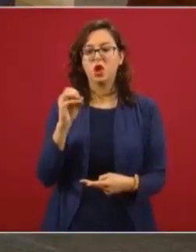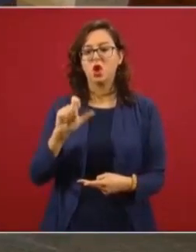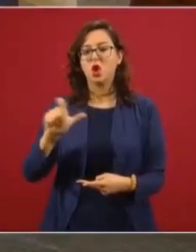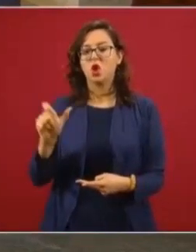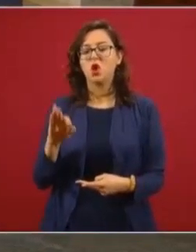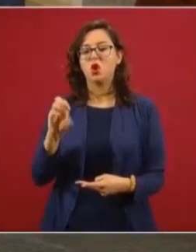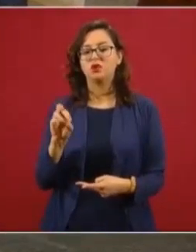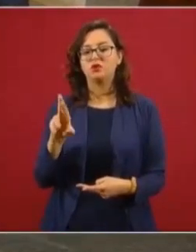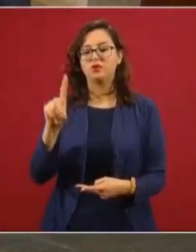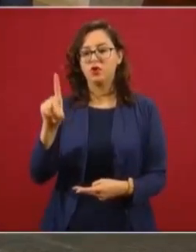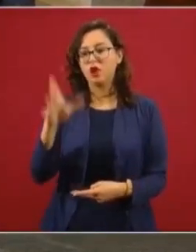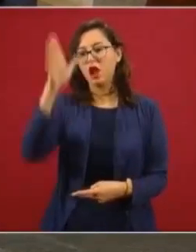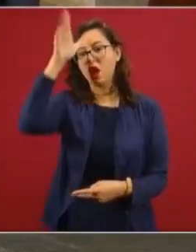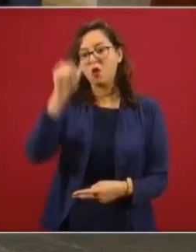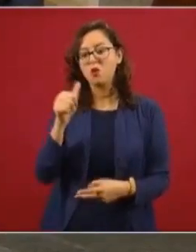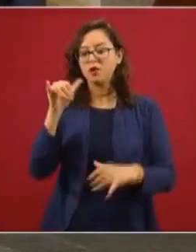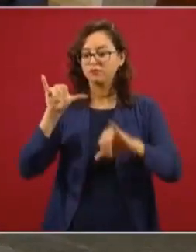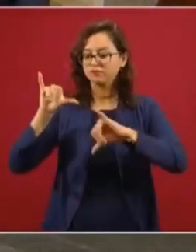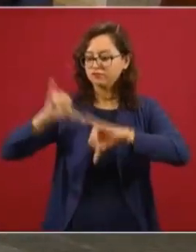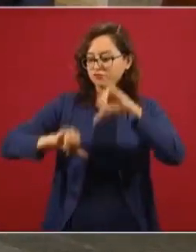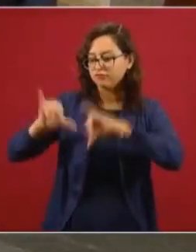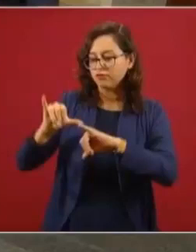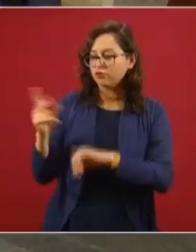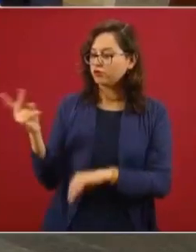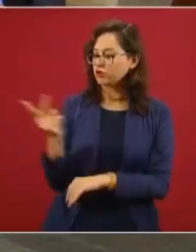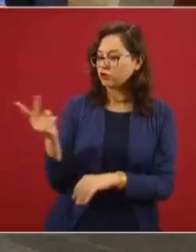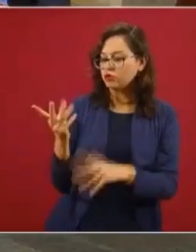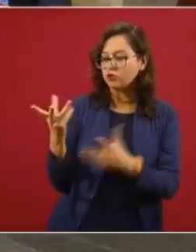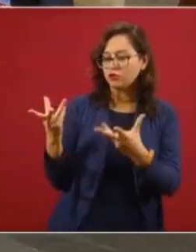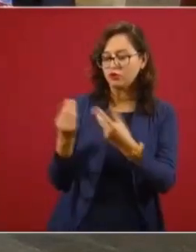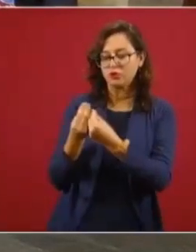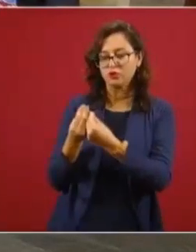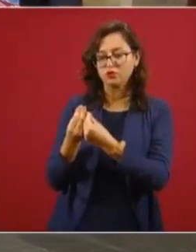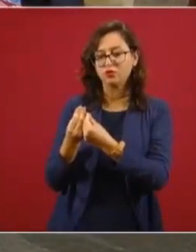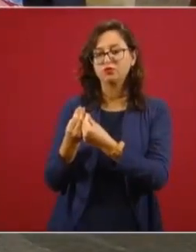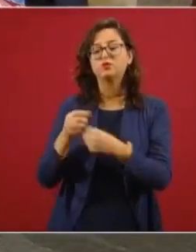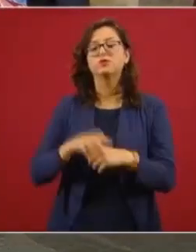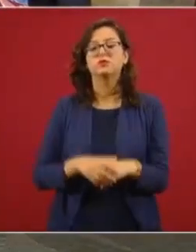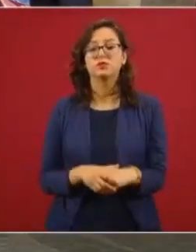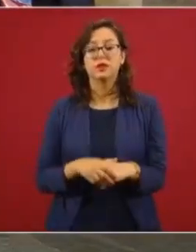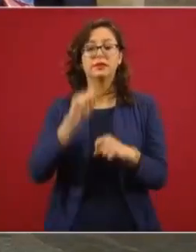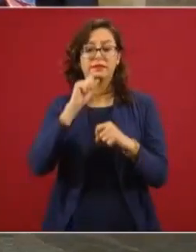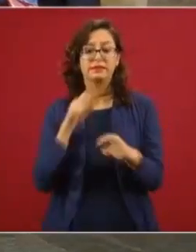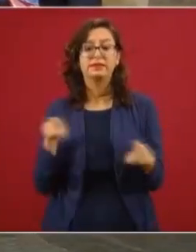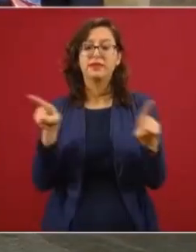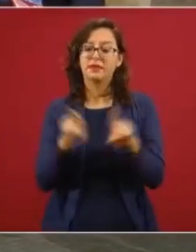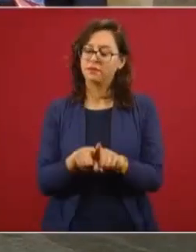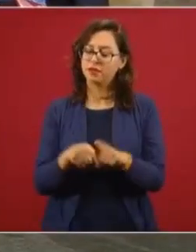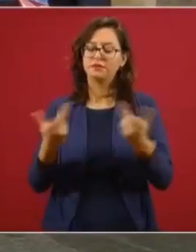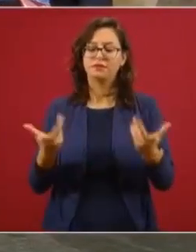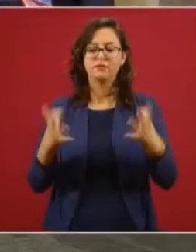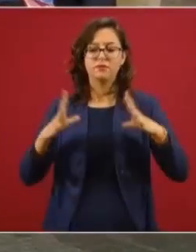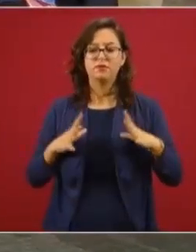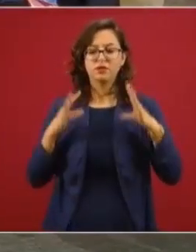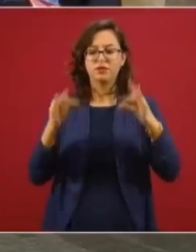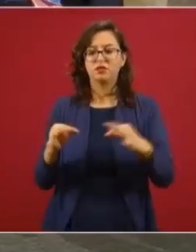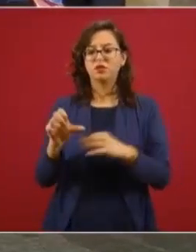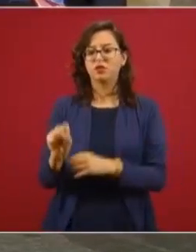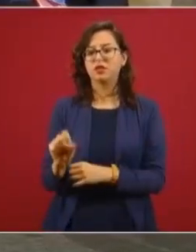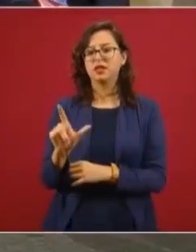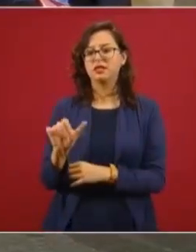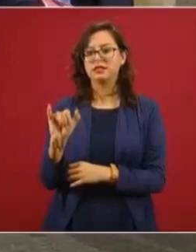acuerdo con el laboratorio que acabo de mencionar. De manera muy destacada, desde luego, la Fundación Slim.